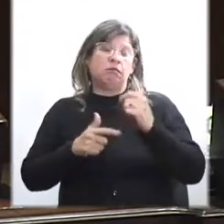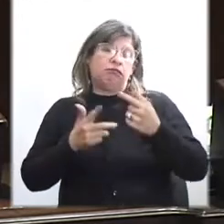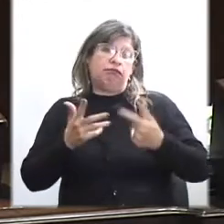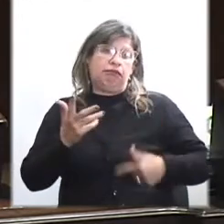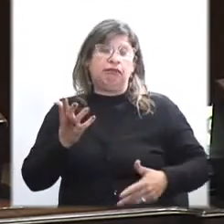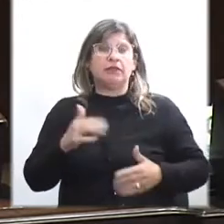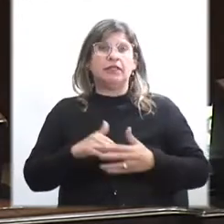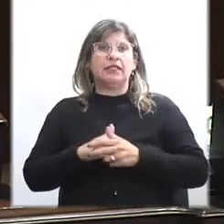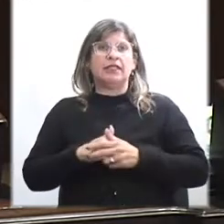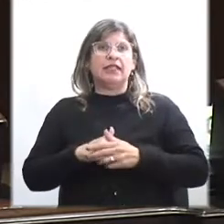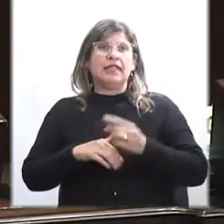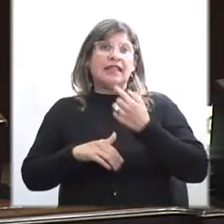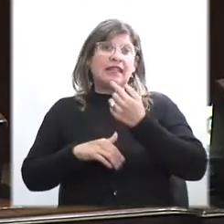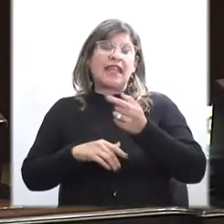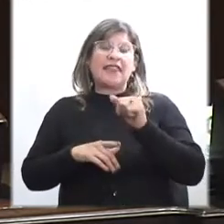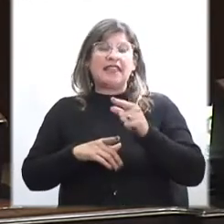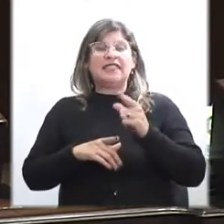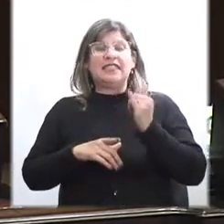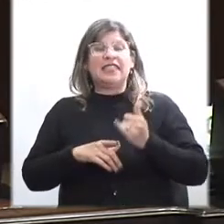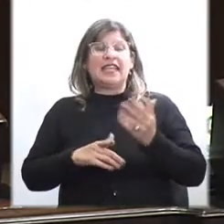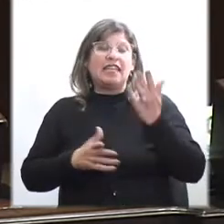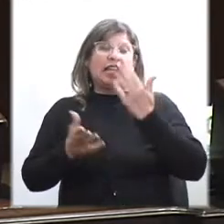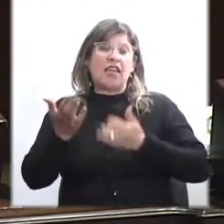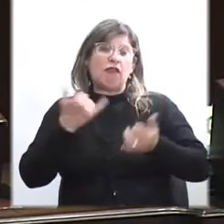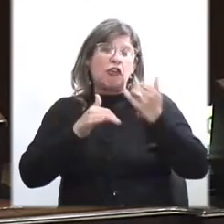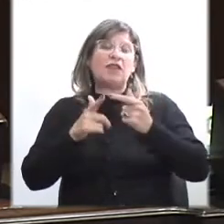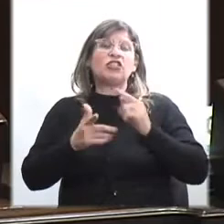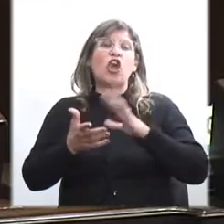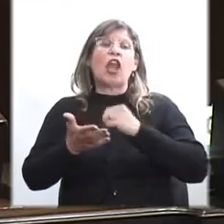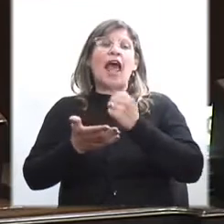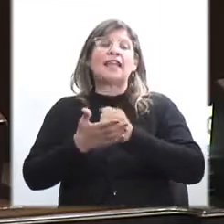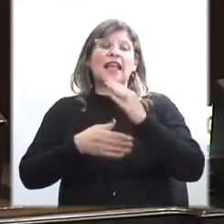Que según se dice, contiene información hasta el 2015.